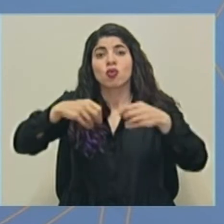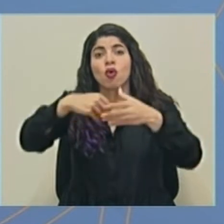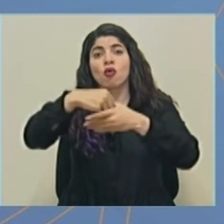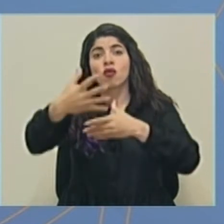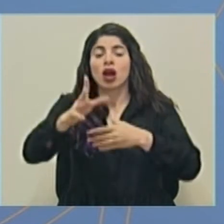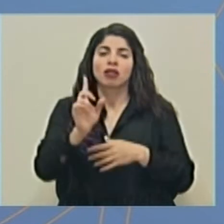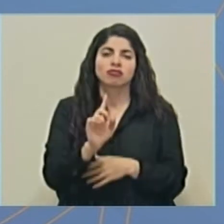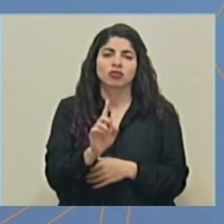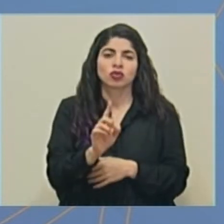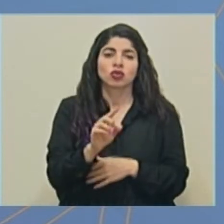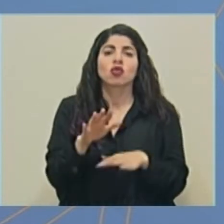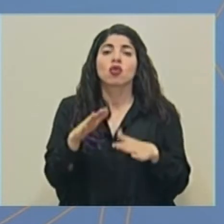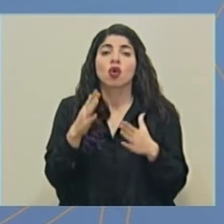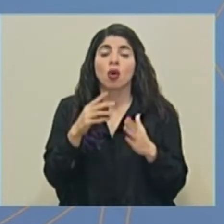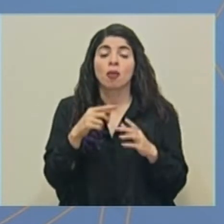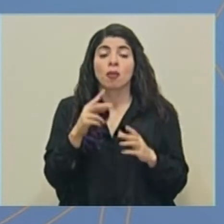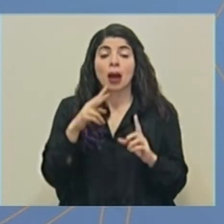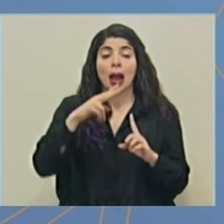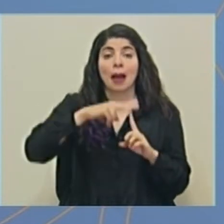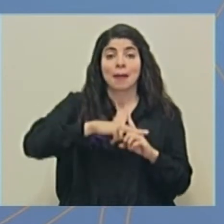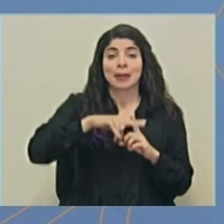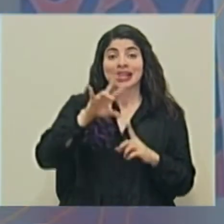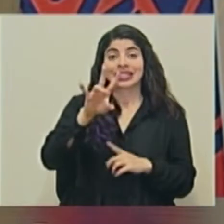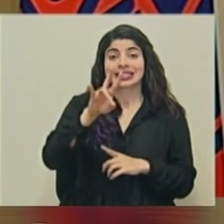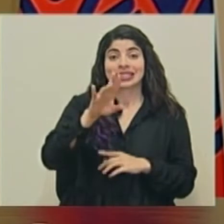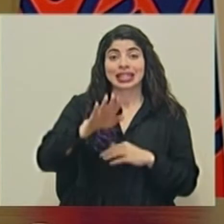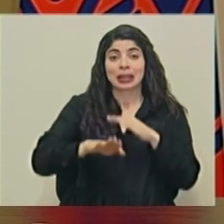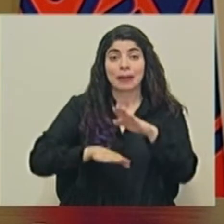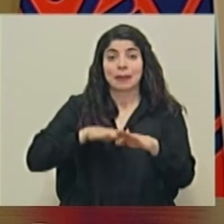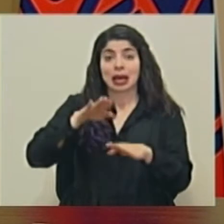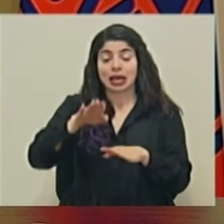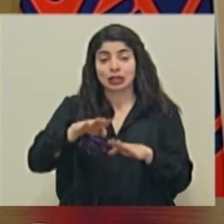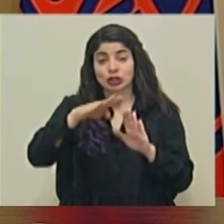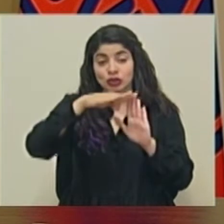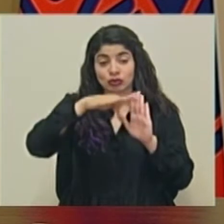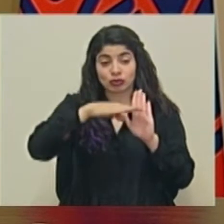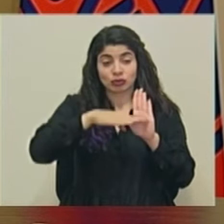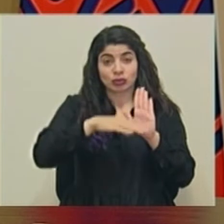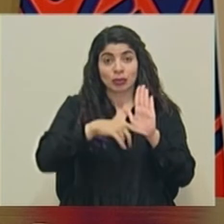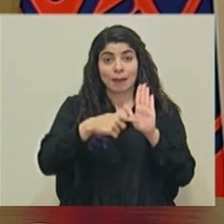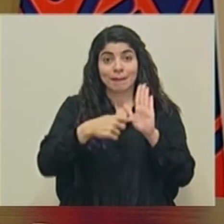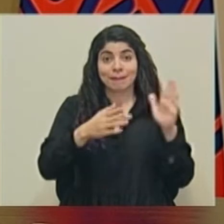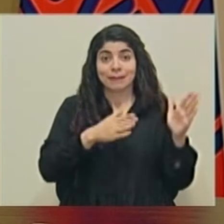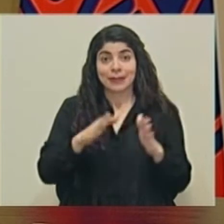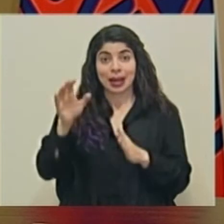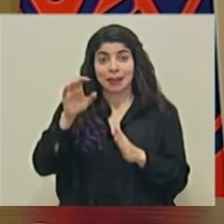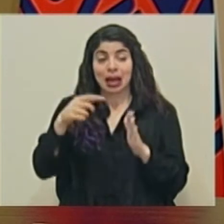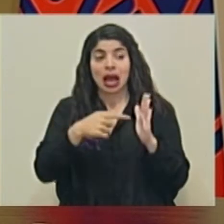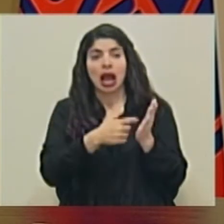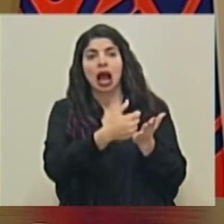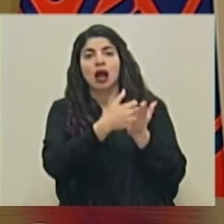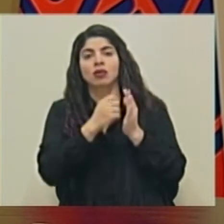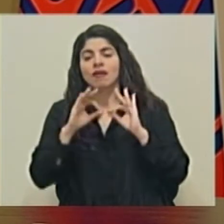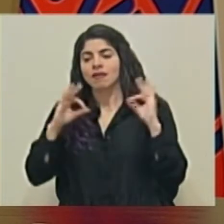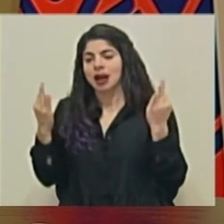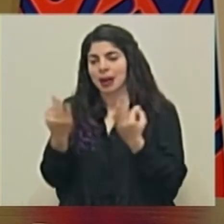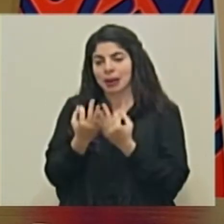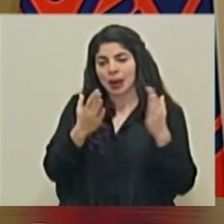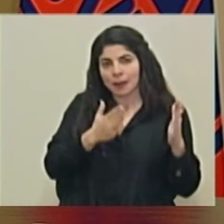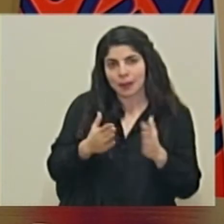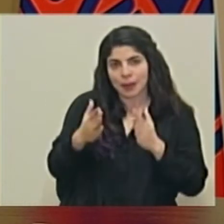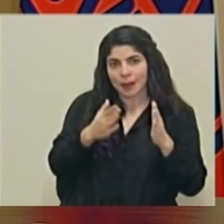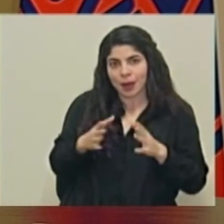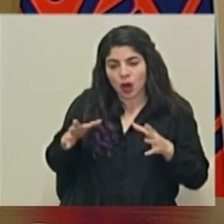buscamos es que mediante la aplicación de los siete pasos para elaborar el plan de emergencia nos preparemos en familia, en la